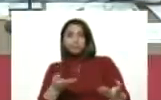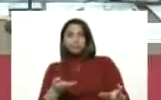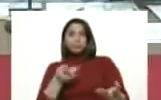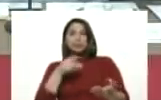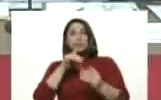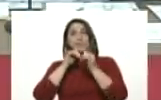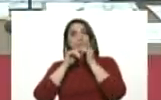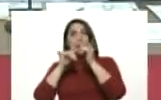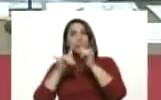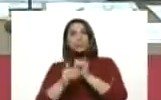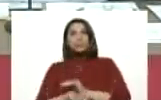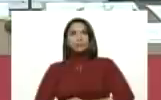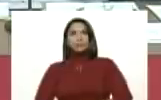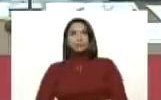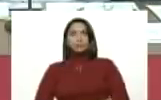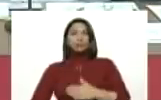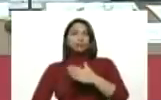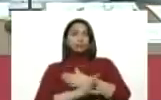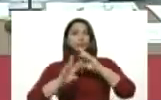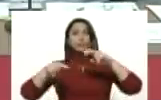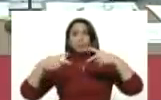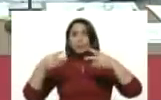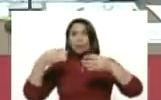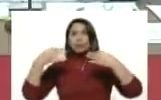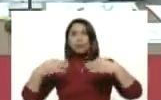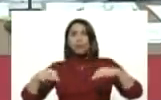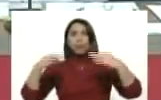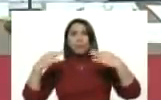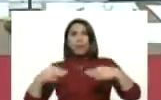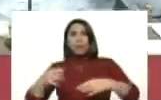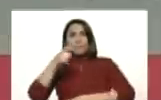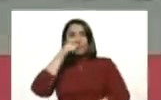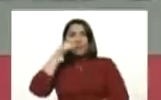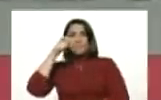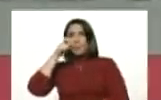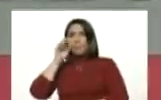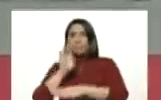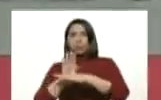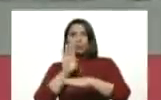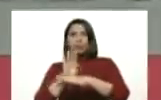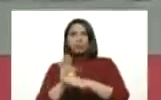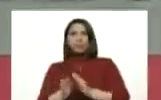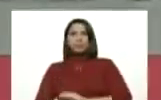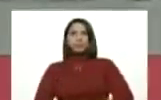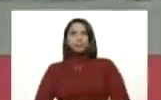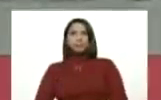lo anuncio. Así, vamos a la nueva normalidad vigilada y protegida.